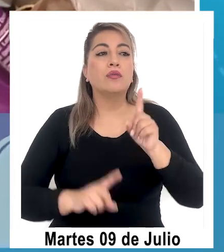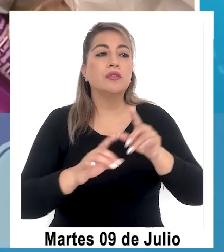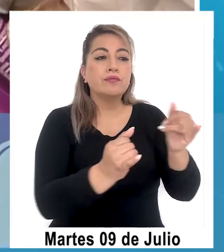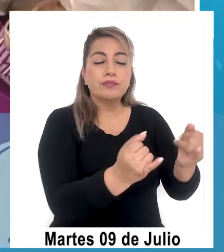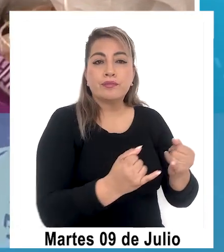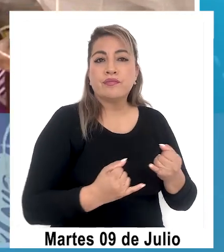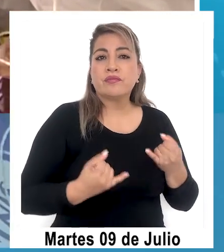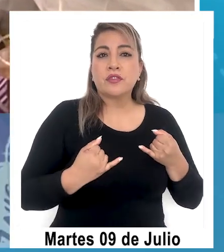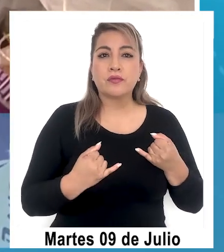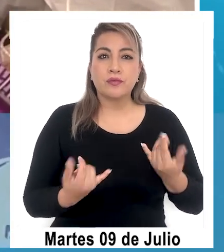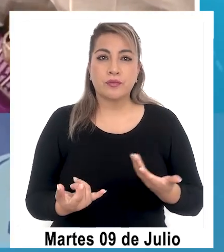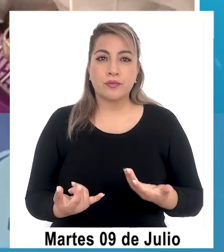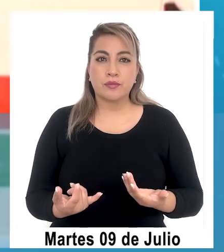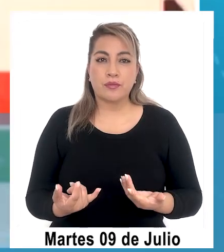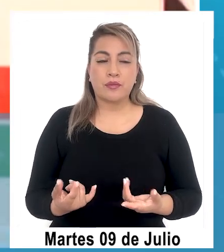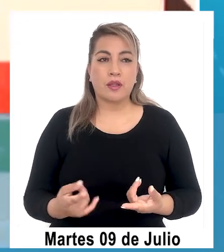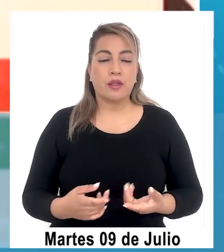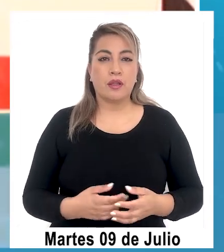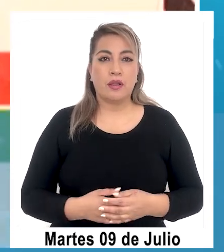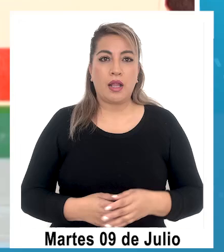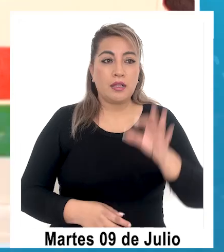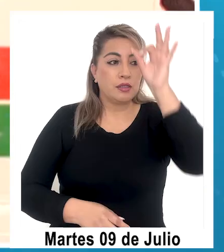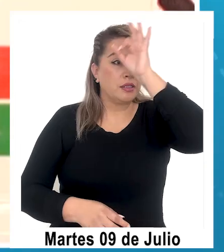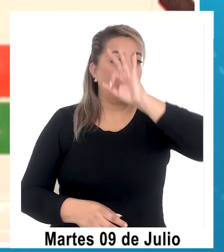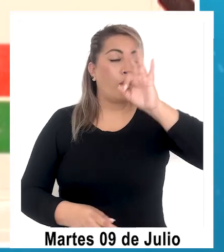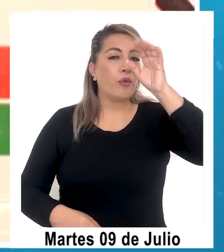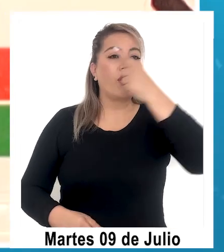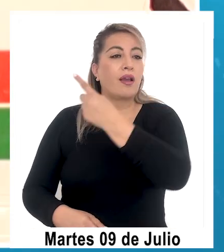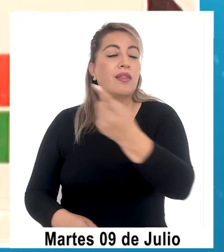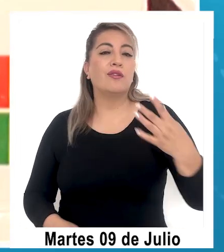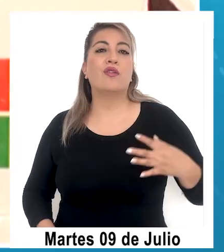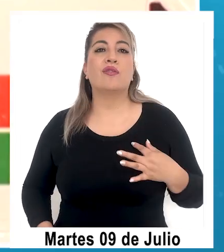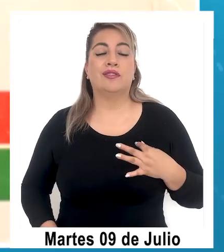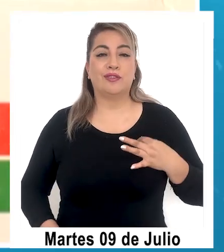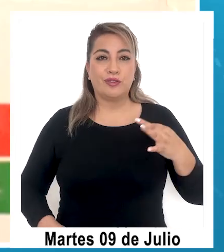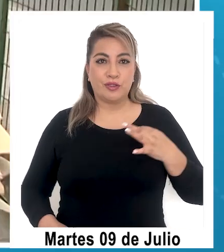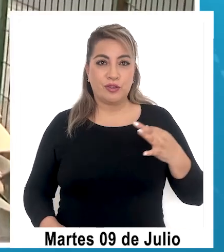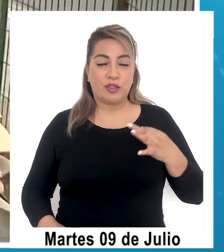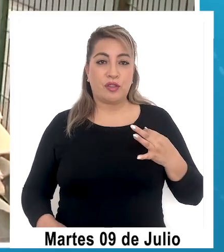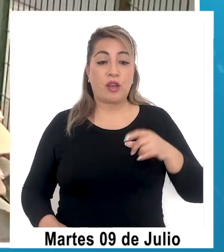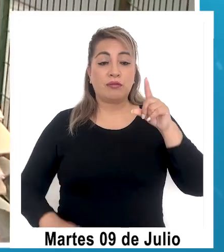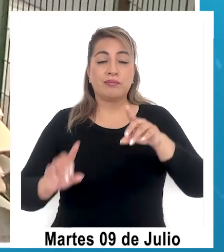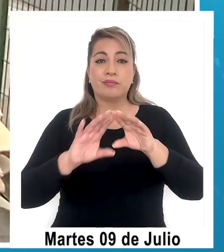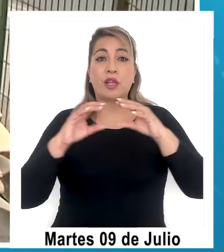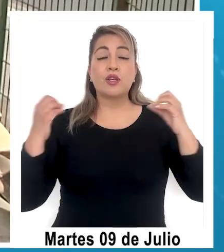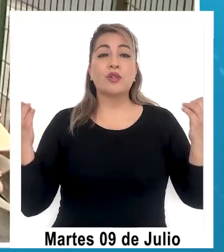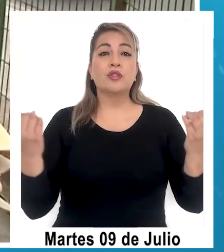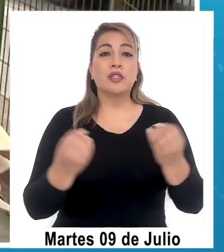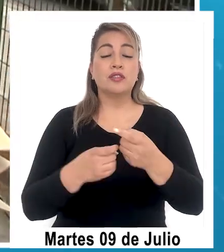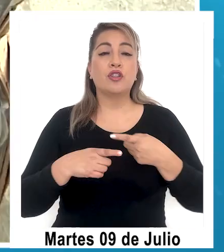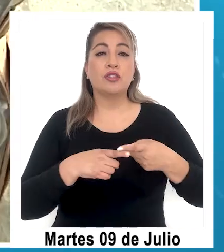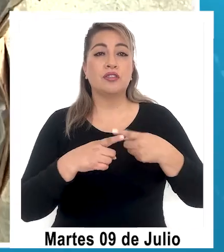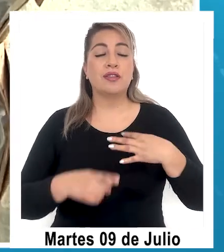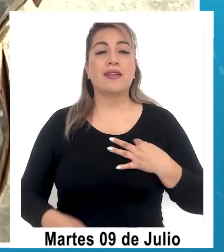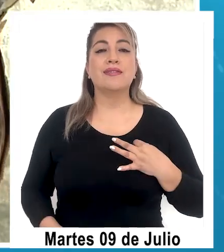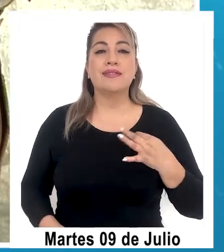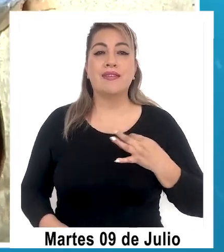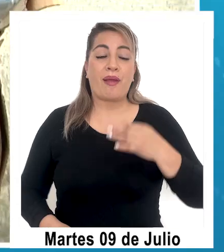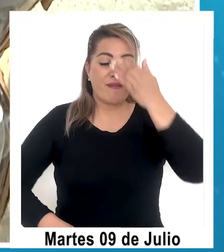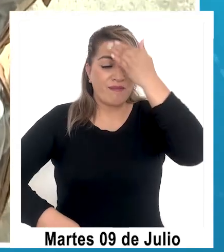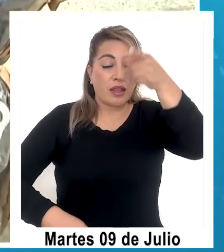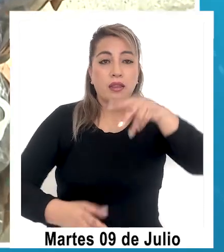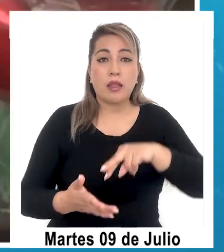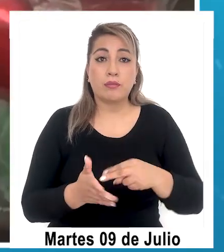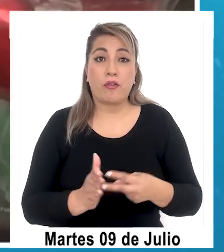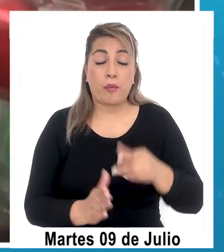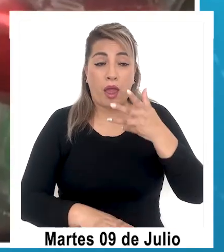respecto, no sé, toda, a cómo desde el punto de vista de los propios ciudadanos, de las propias organizaciones de la sociedad civil, podemos enfrentar este problema,